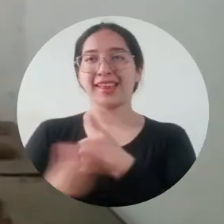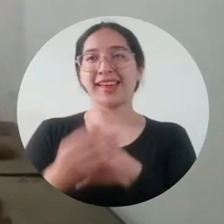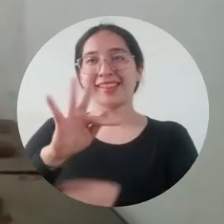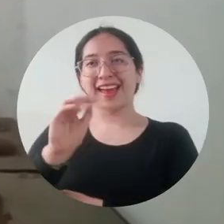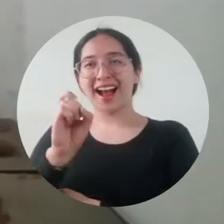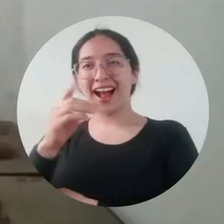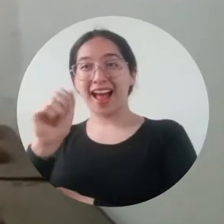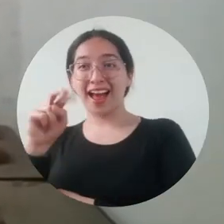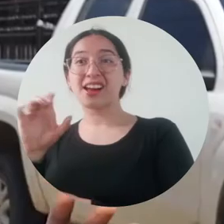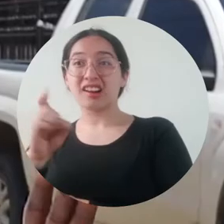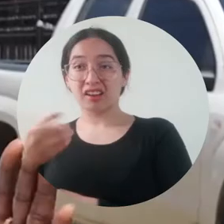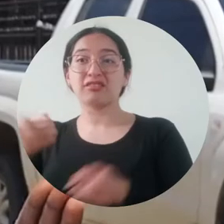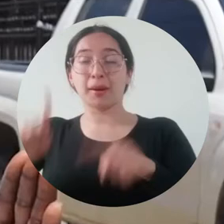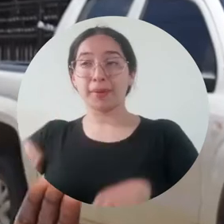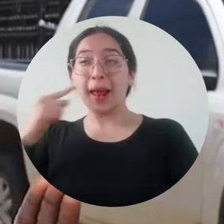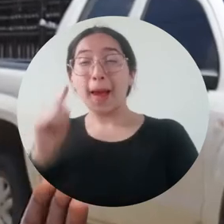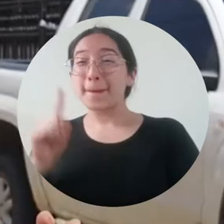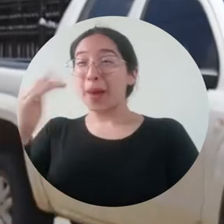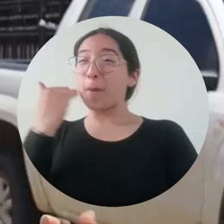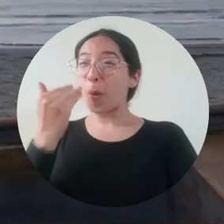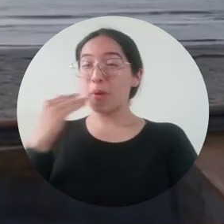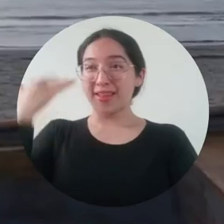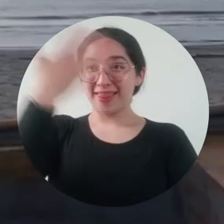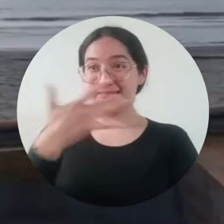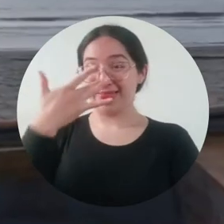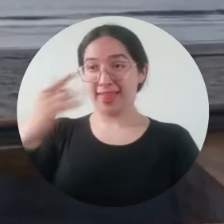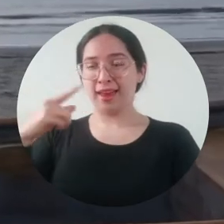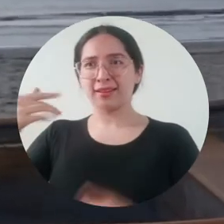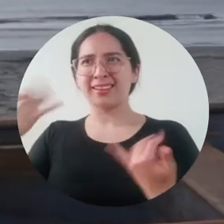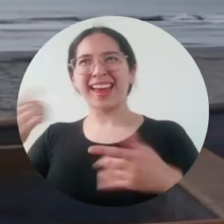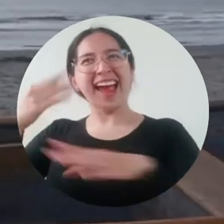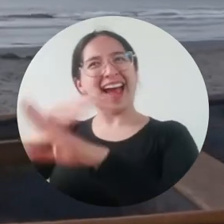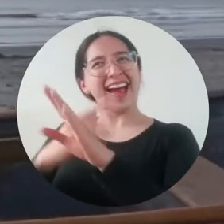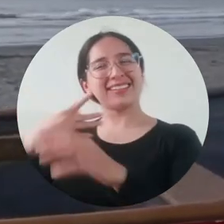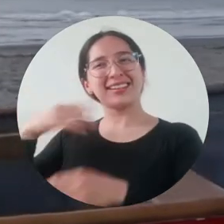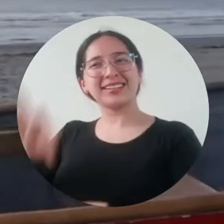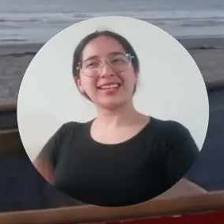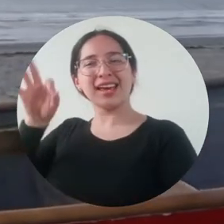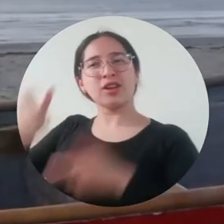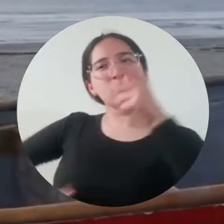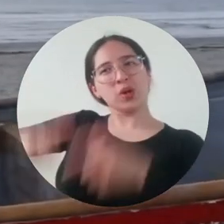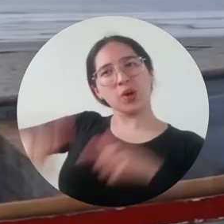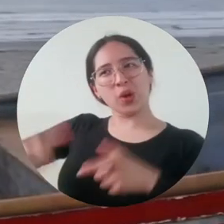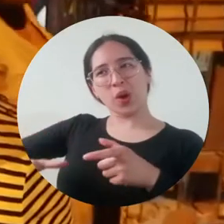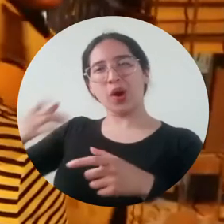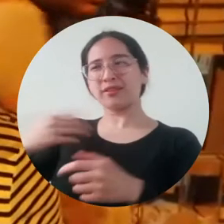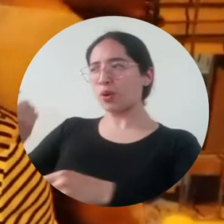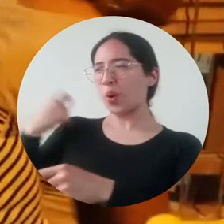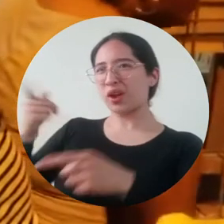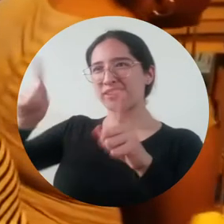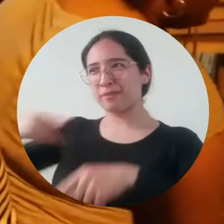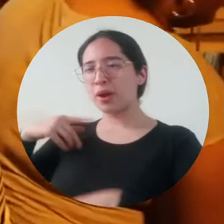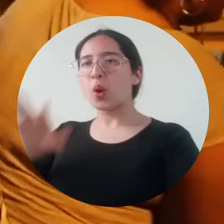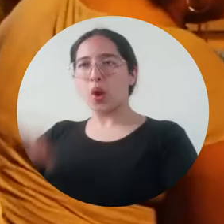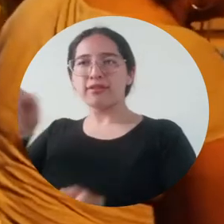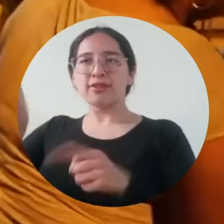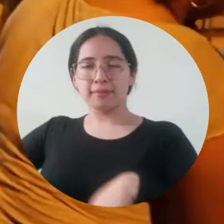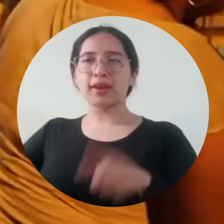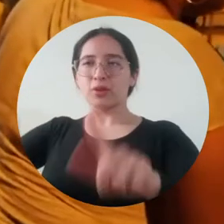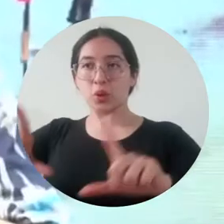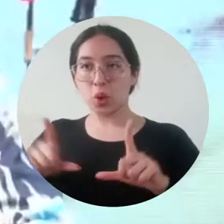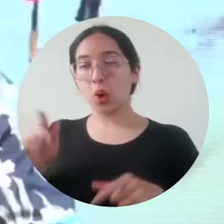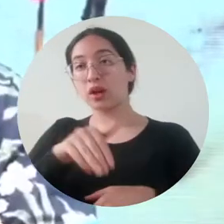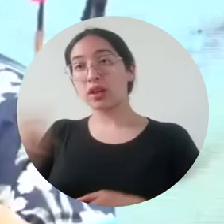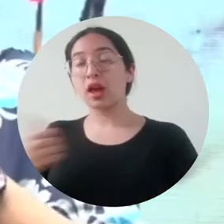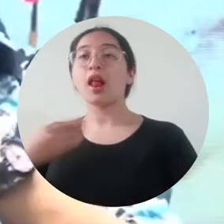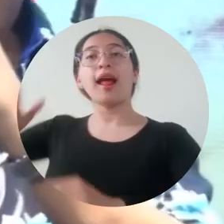Casa del Patrimonio de Taganga, Chadorina Hernández, primera mujer palenquera elegida popularmente en la Cámara de Representantes en los recientes comicios,